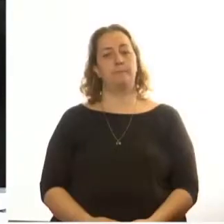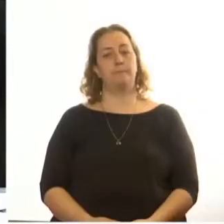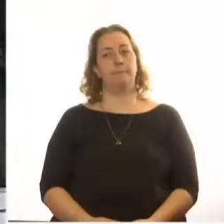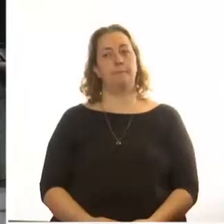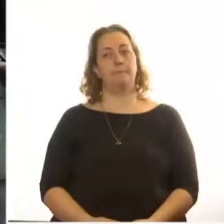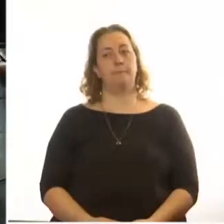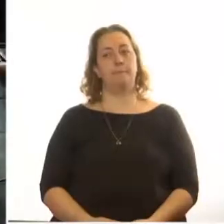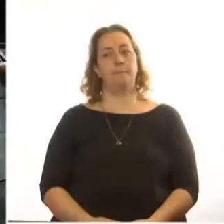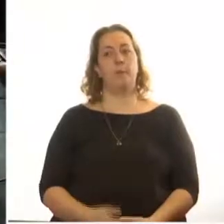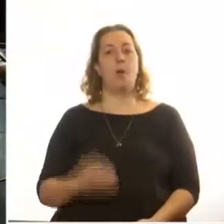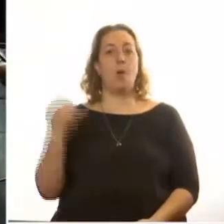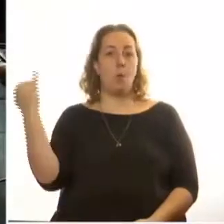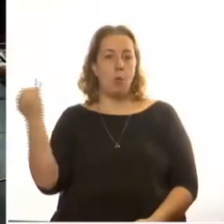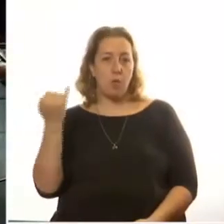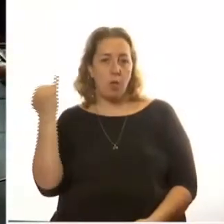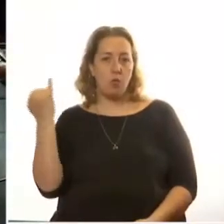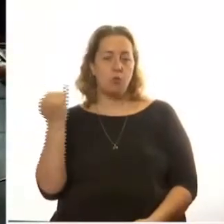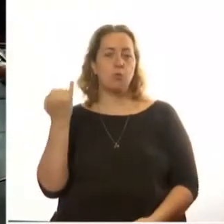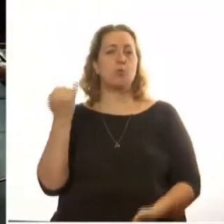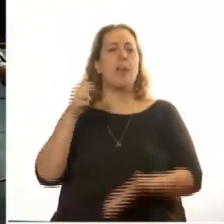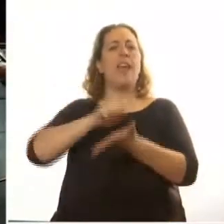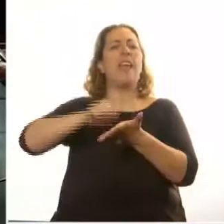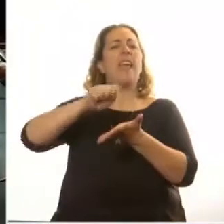Judíos, escriban.